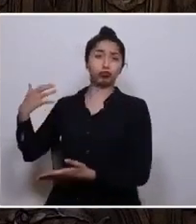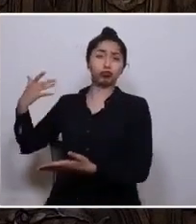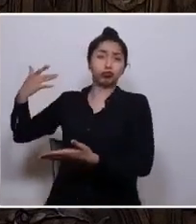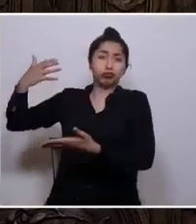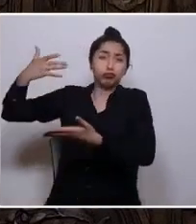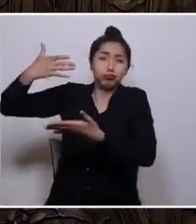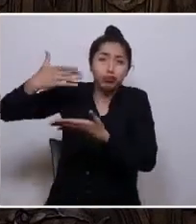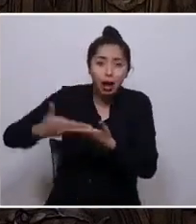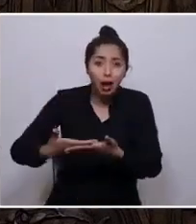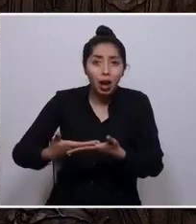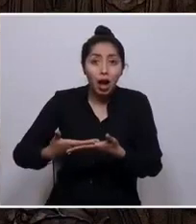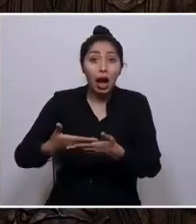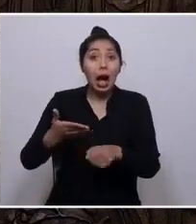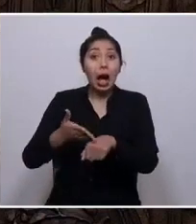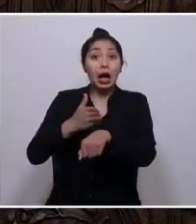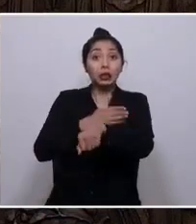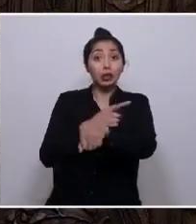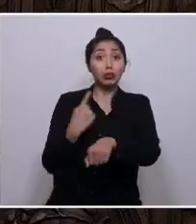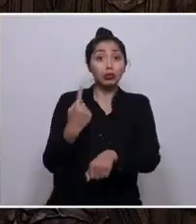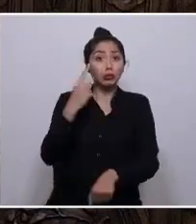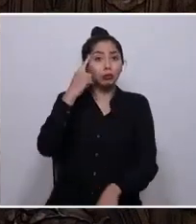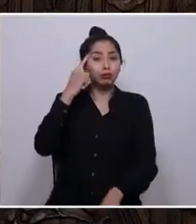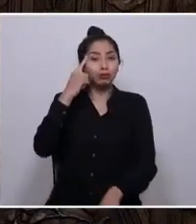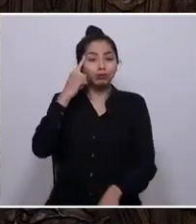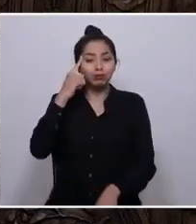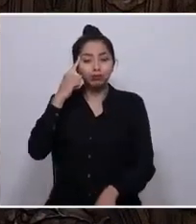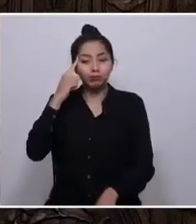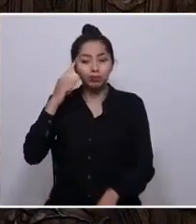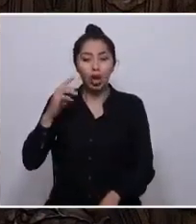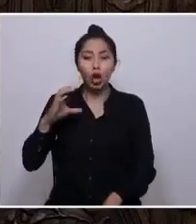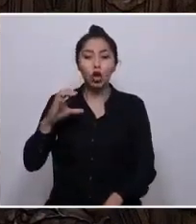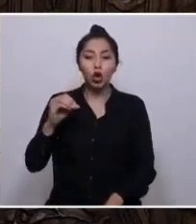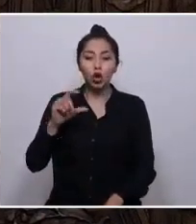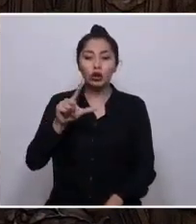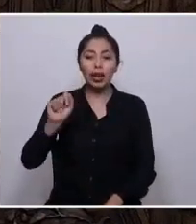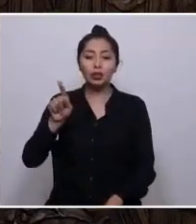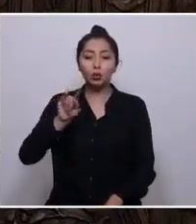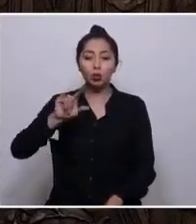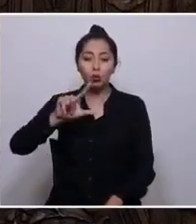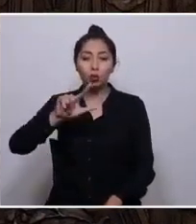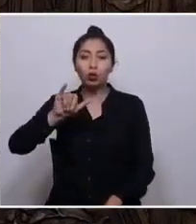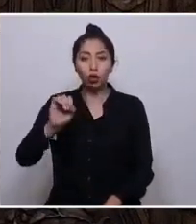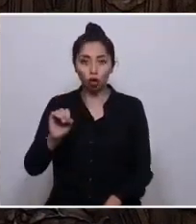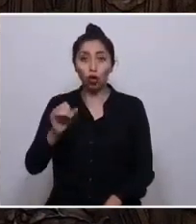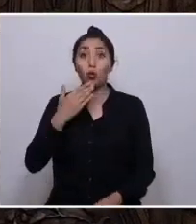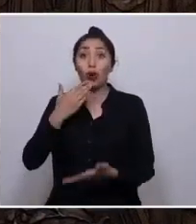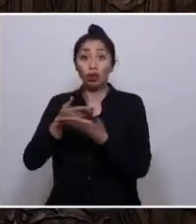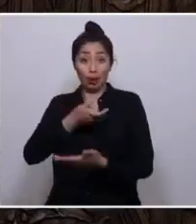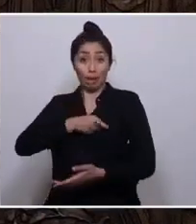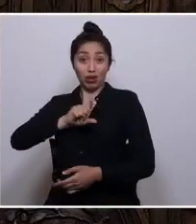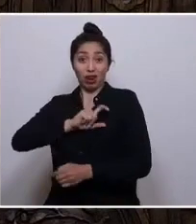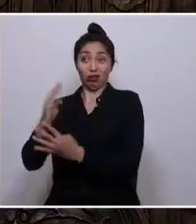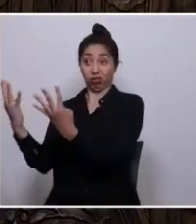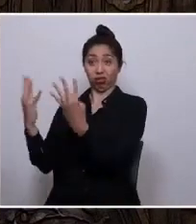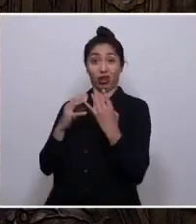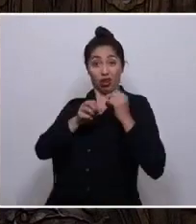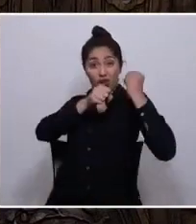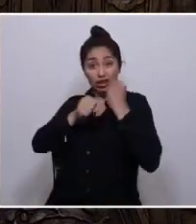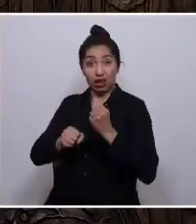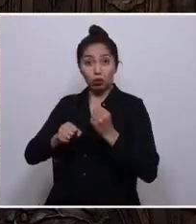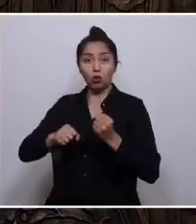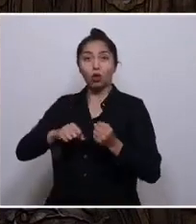Antes nosotros nos autodefiníamos como Coya Suyo, con la llegada de la colonización española nuestras sociedades fueron